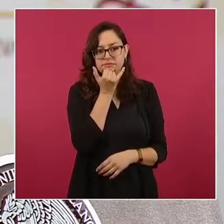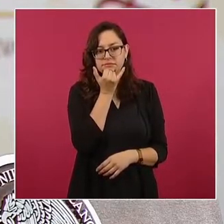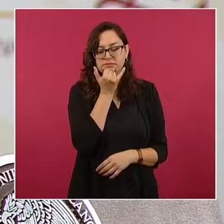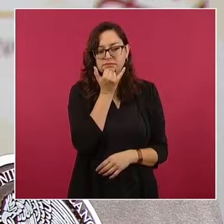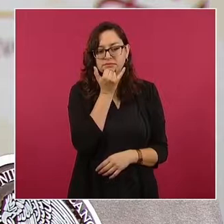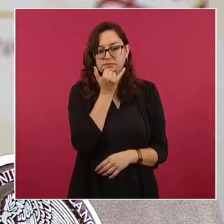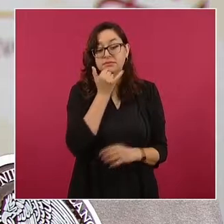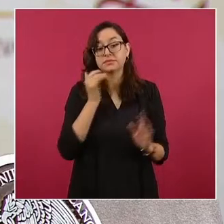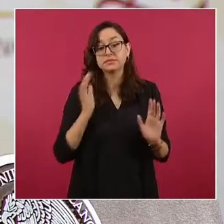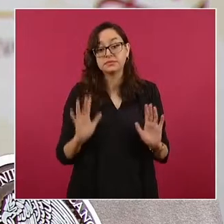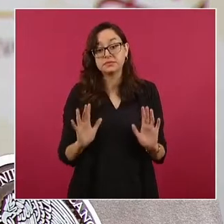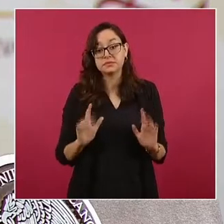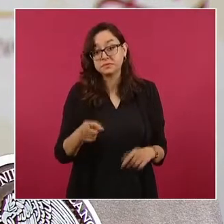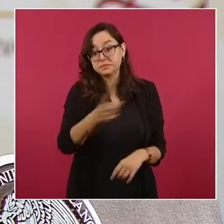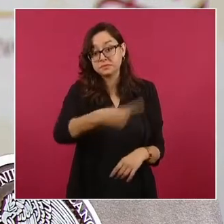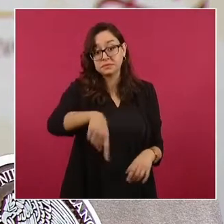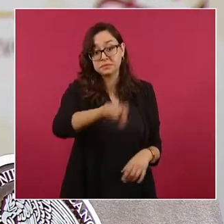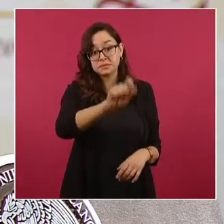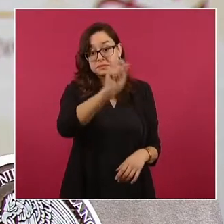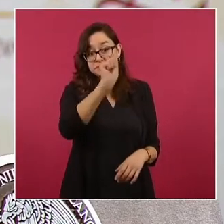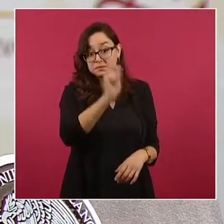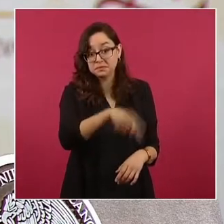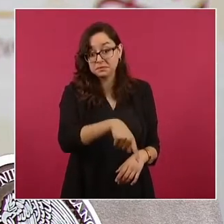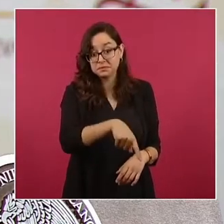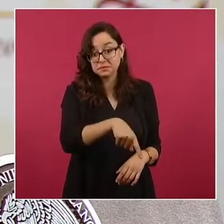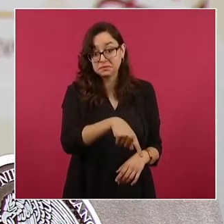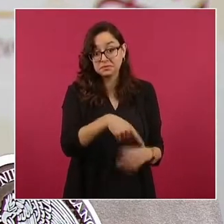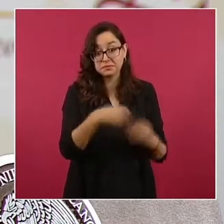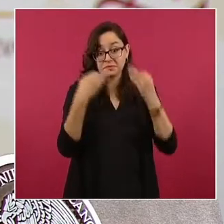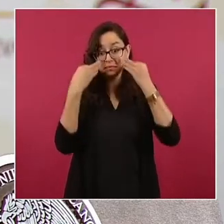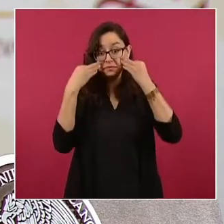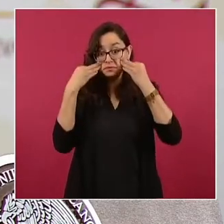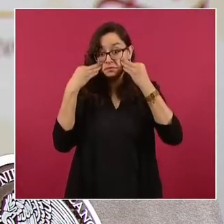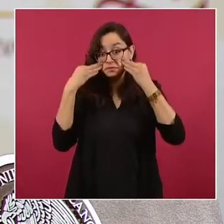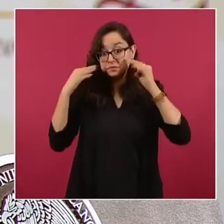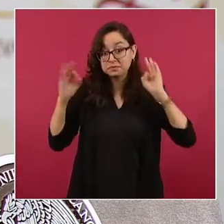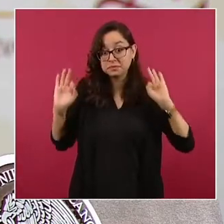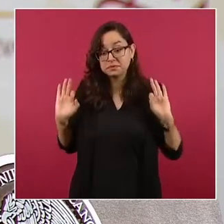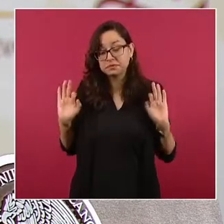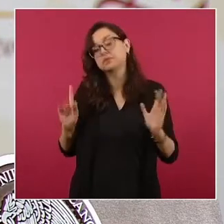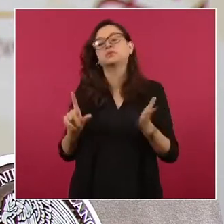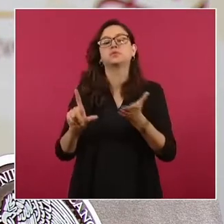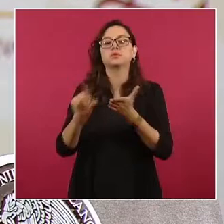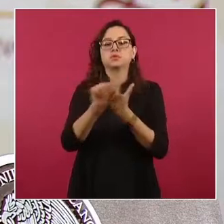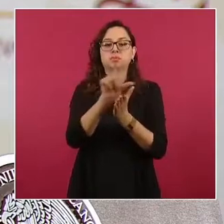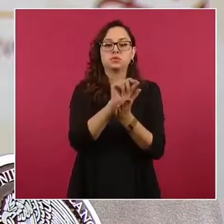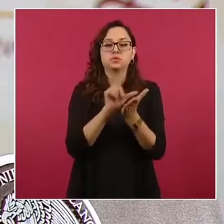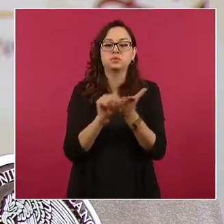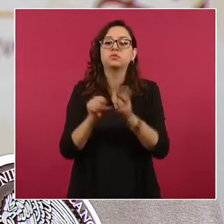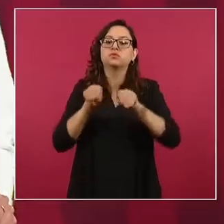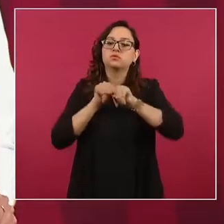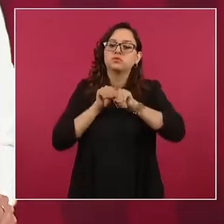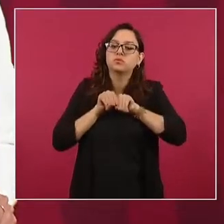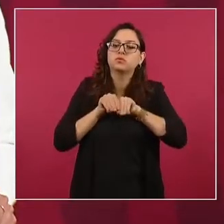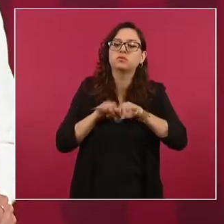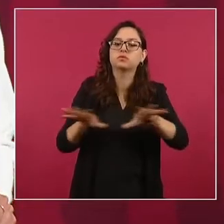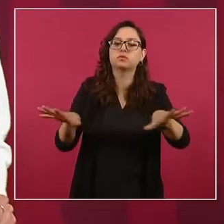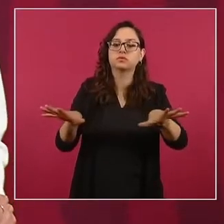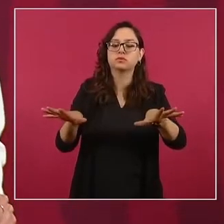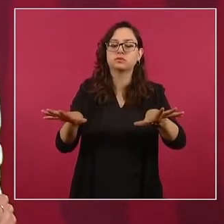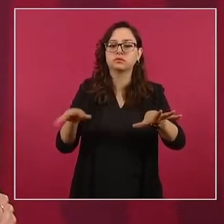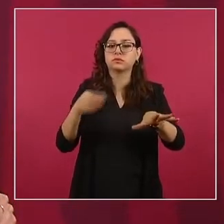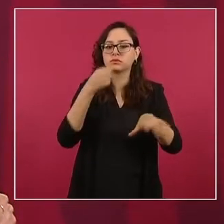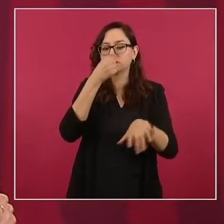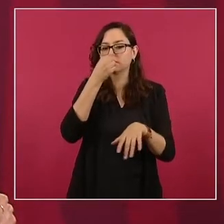el pez por la boca muere, o más bien por Twitter. Unos hasta se atrevieron a decir que aquel que